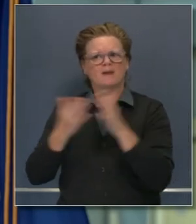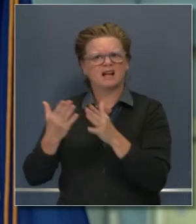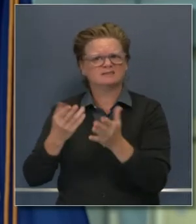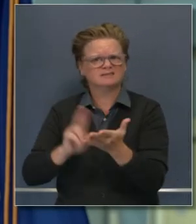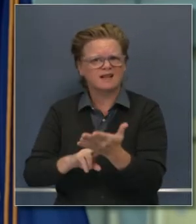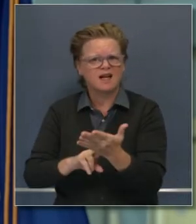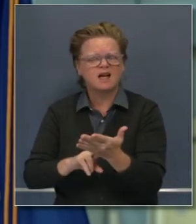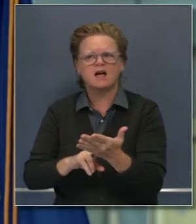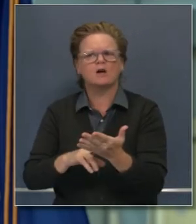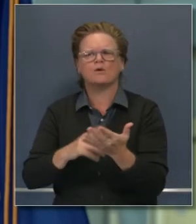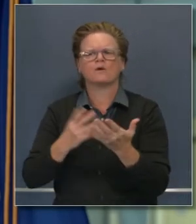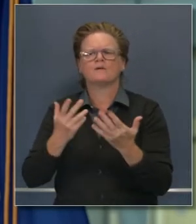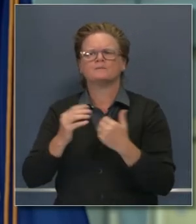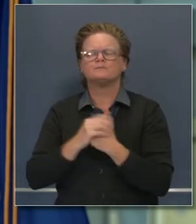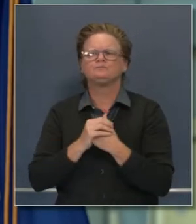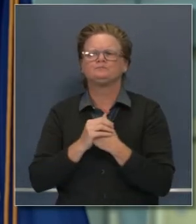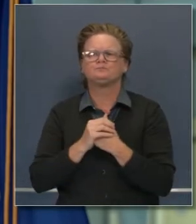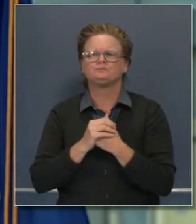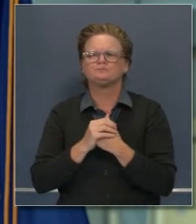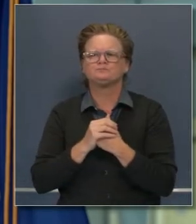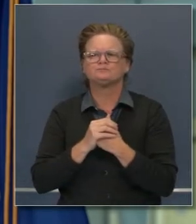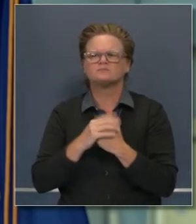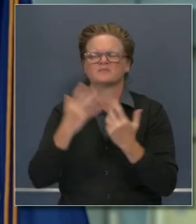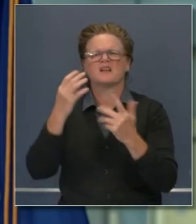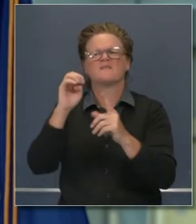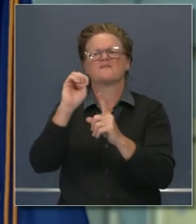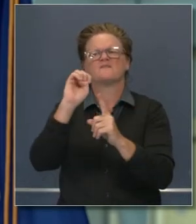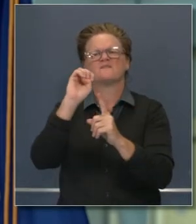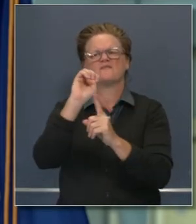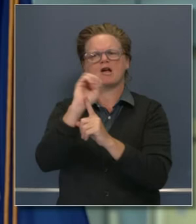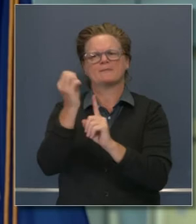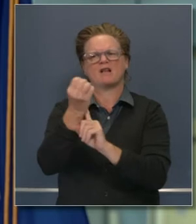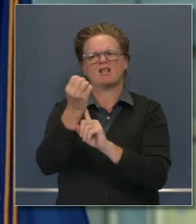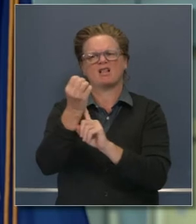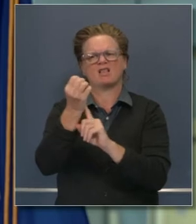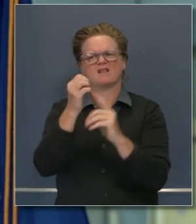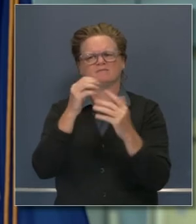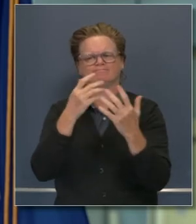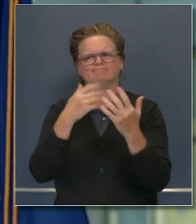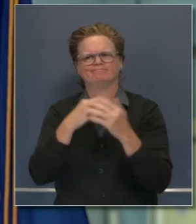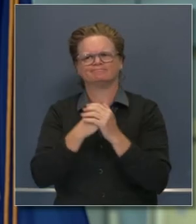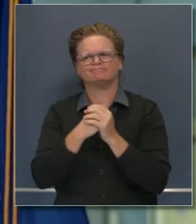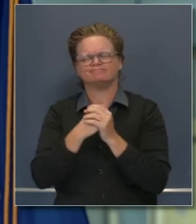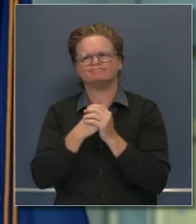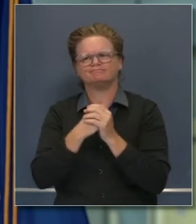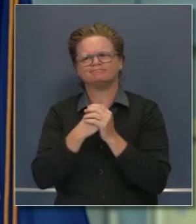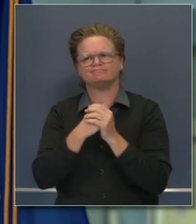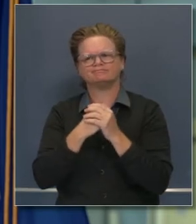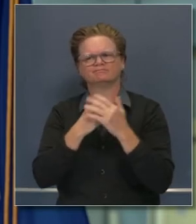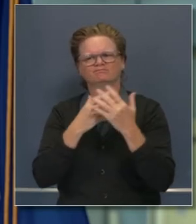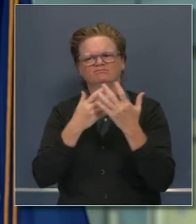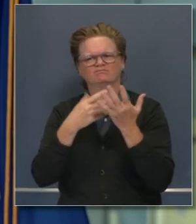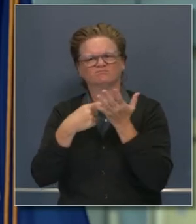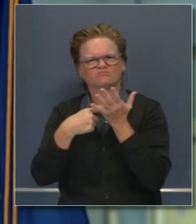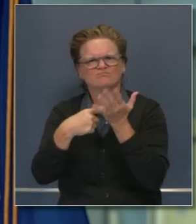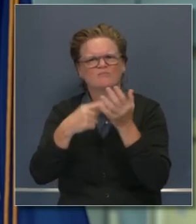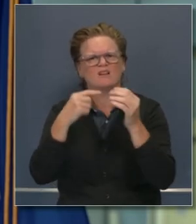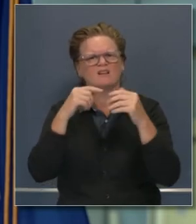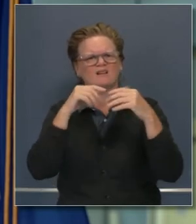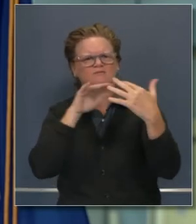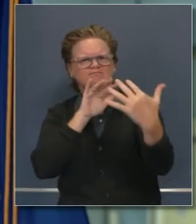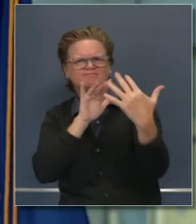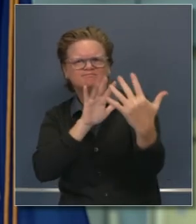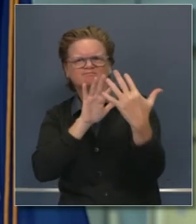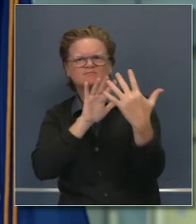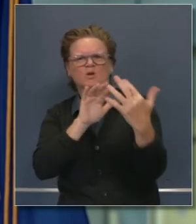proyecto de ley? Y claro, tenemos que hablar también de los bomberos. Estamos hablando de instalaciones de agua